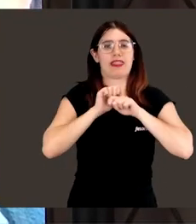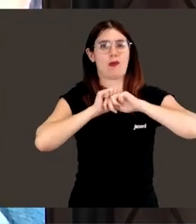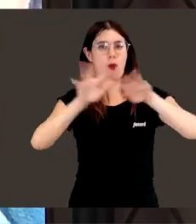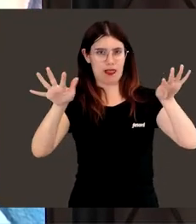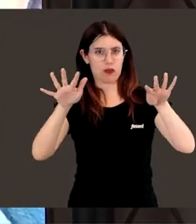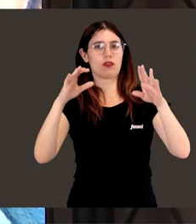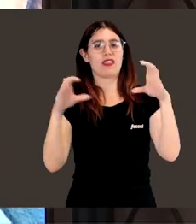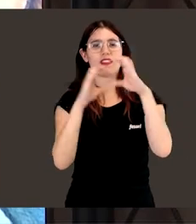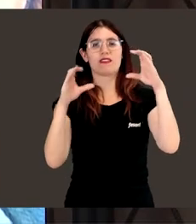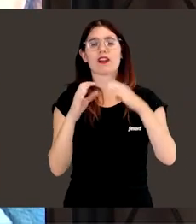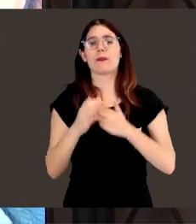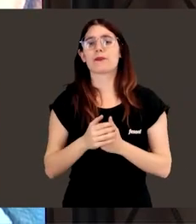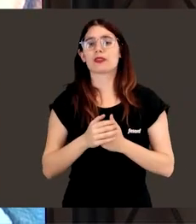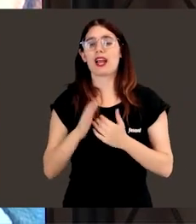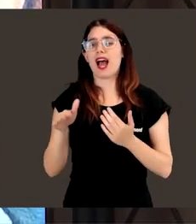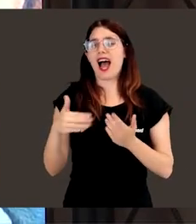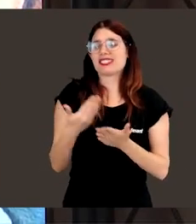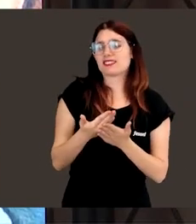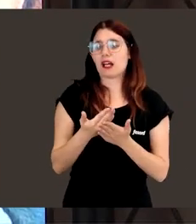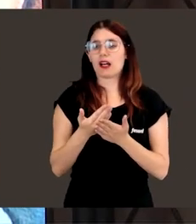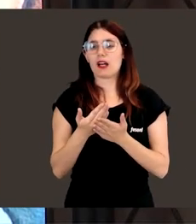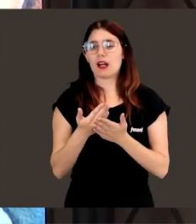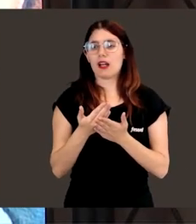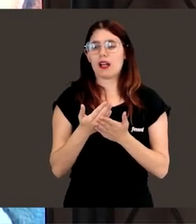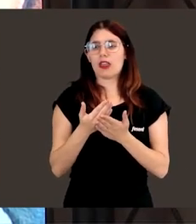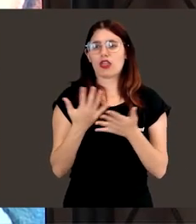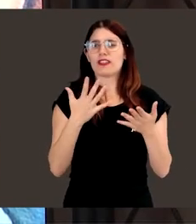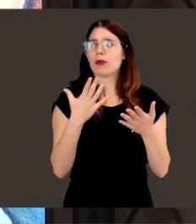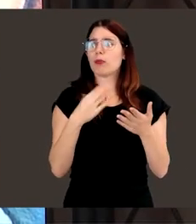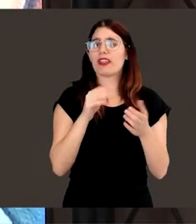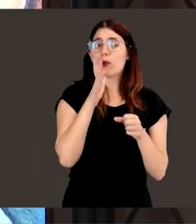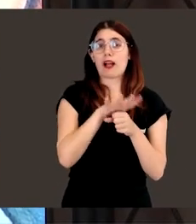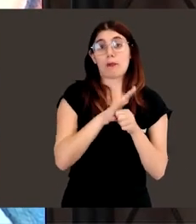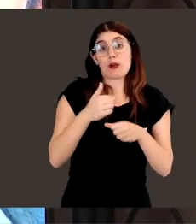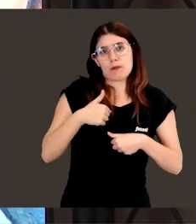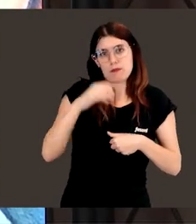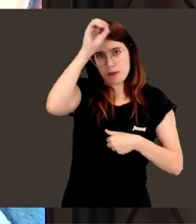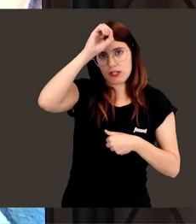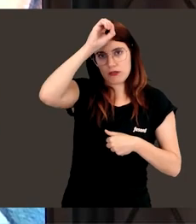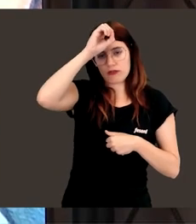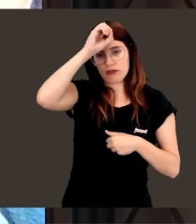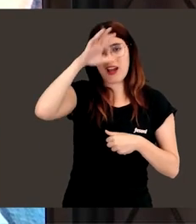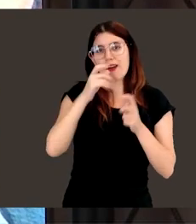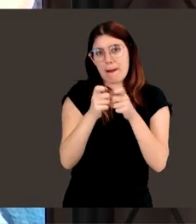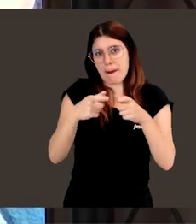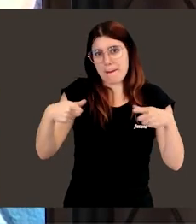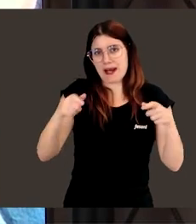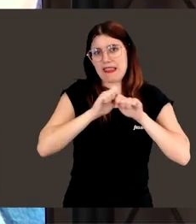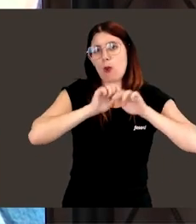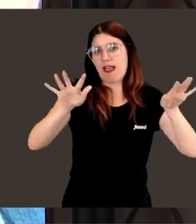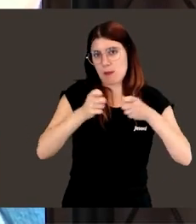nuestro país, en divulgación científica, ¿hasta qué punto? Es un campo que, en mi opinión, ha ido creciendo mucho,